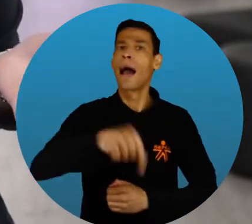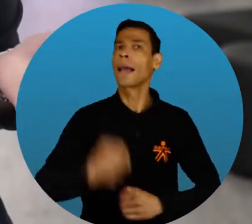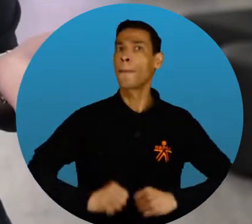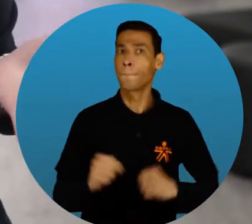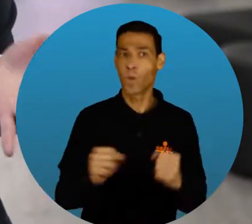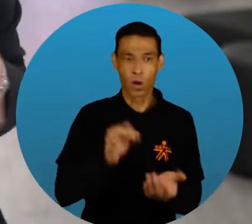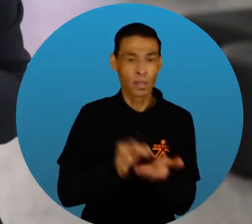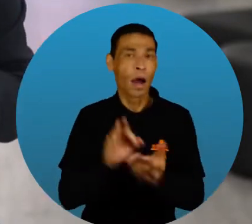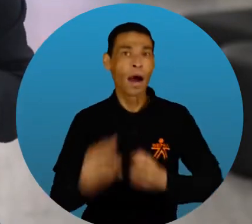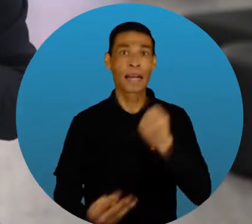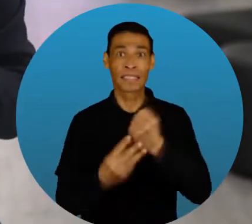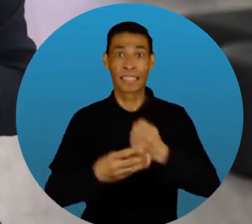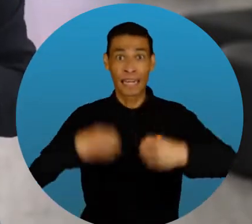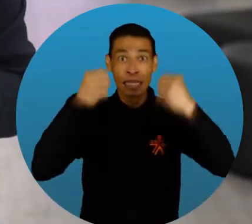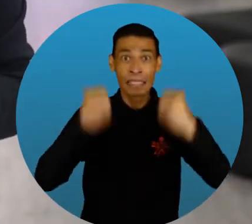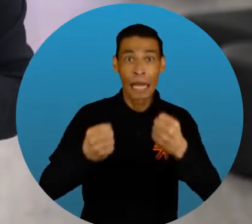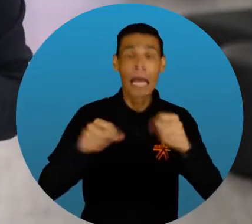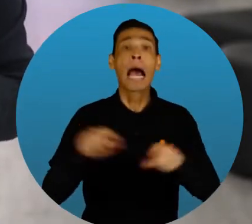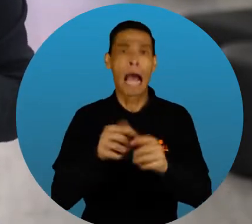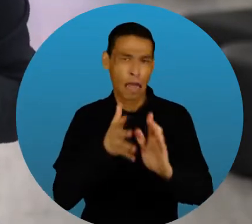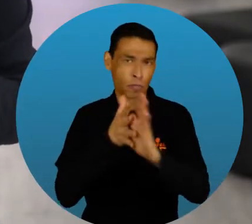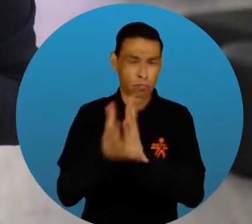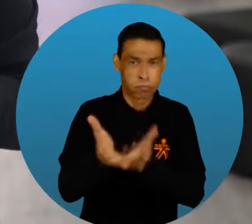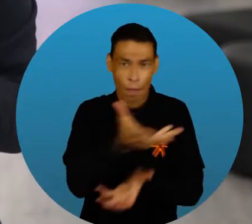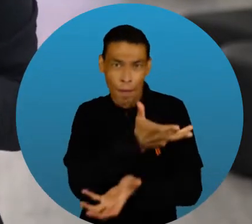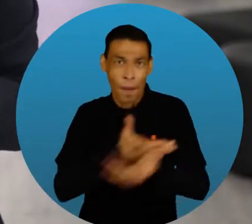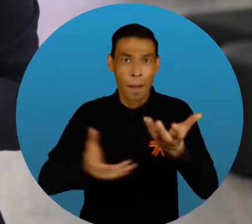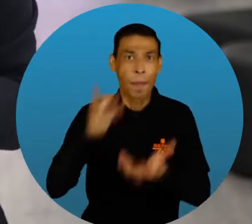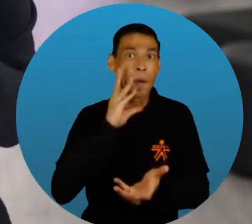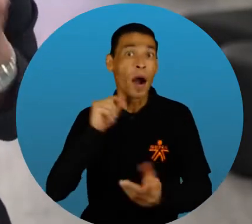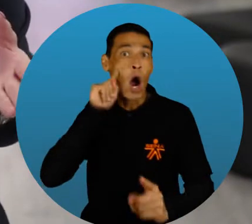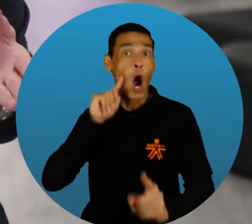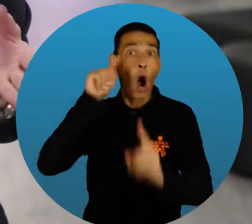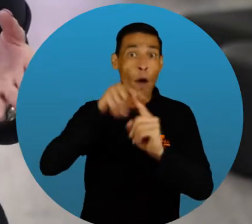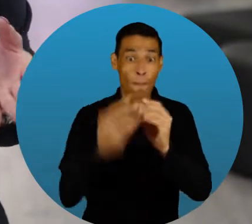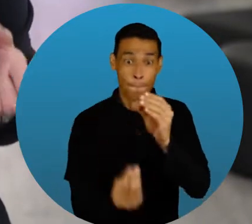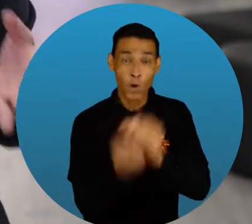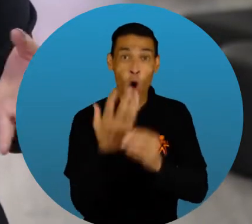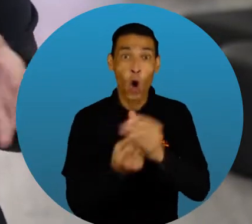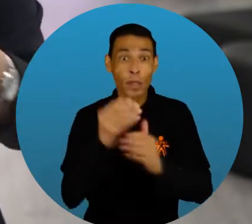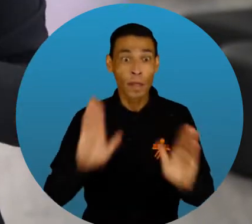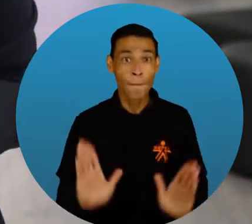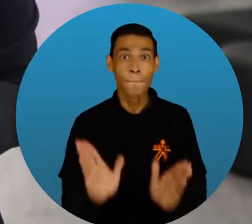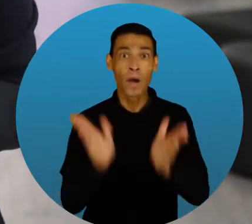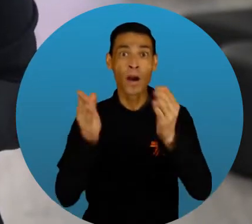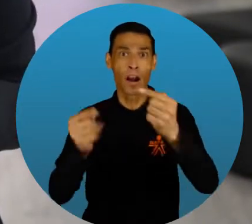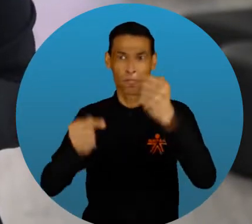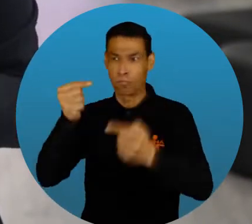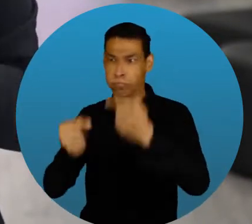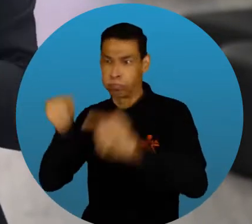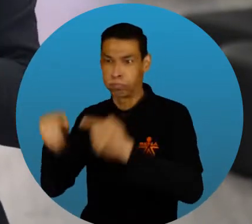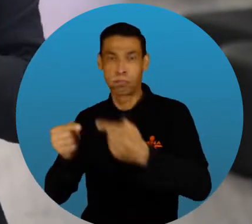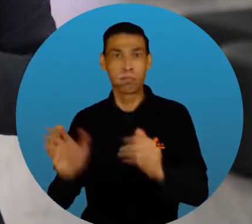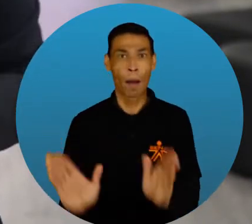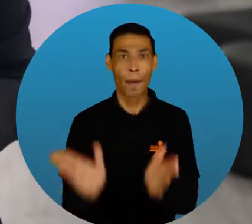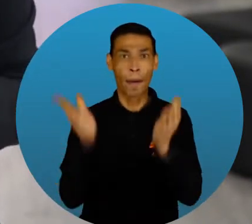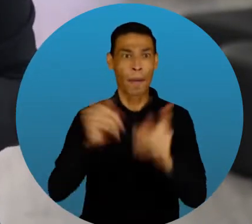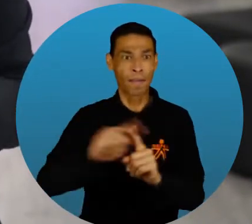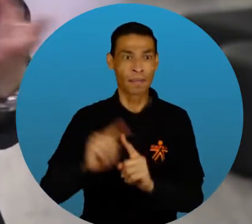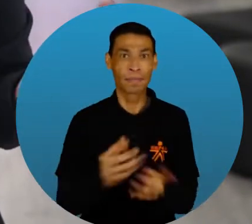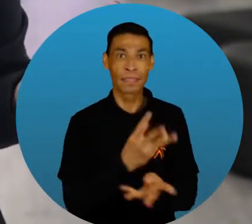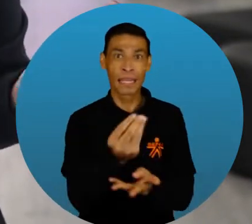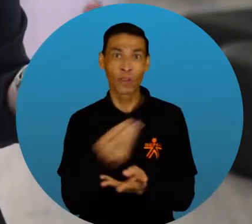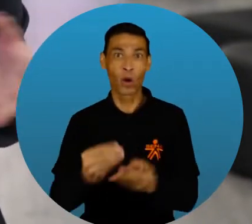Allí compartió experiencias y buenas prácticas de formación para incrementar la productividad Y mejorar la competitividad de los diferentes